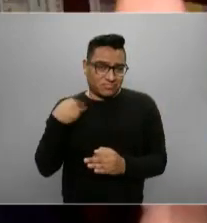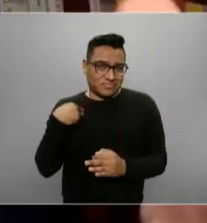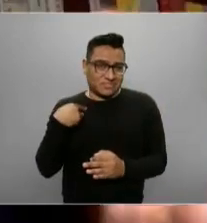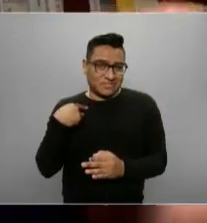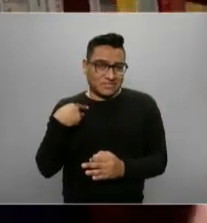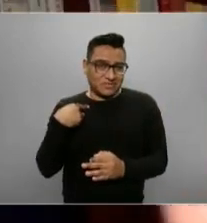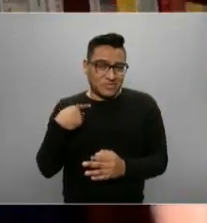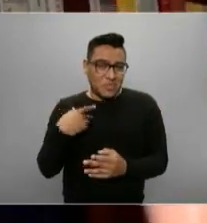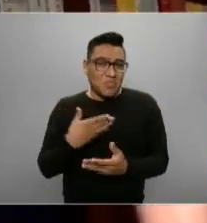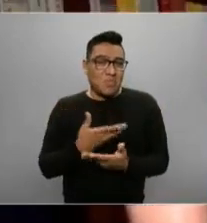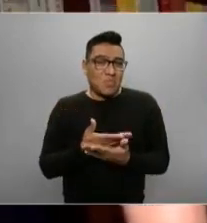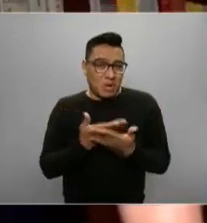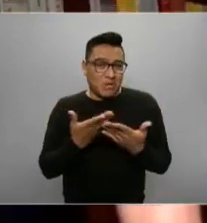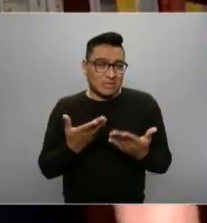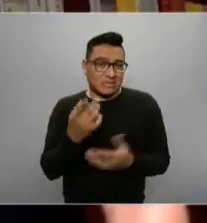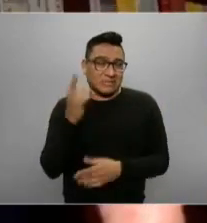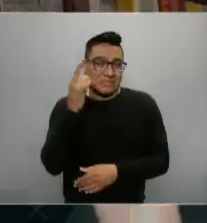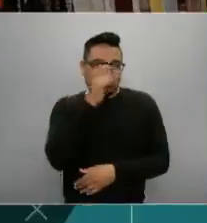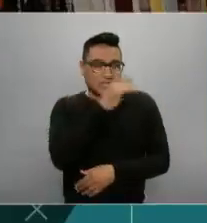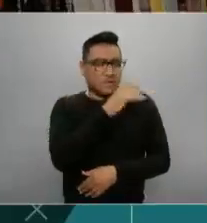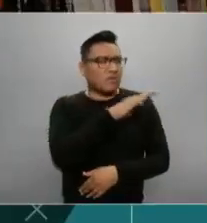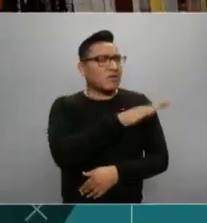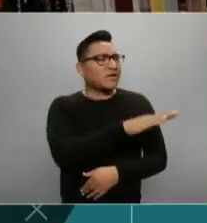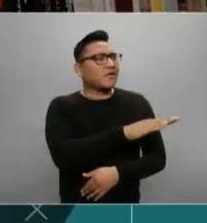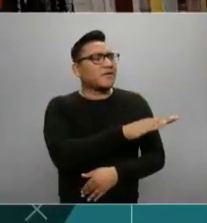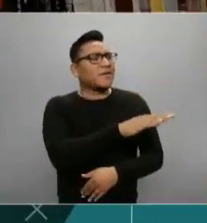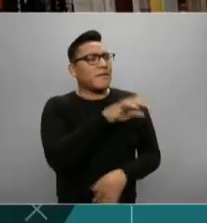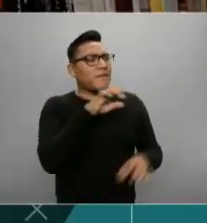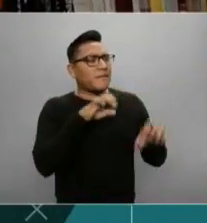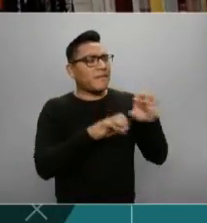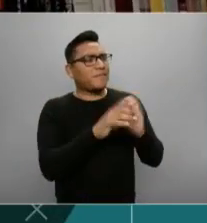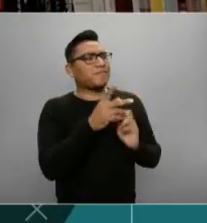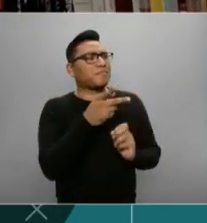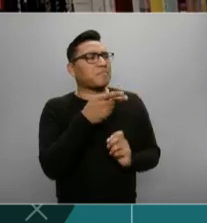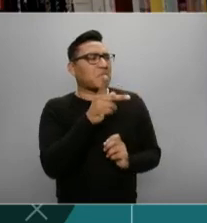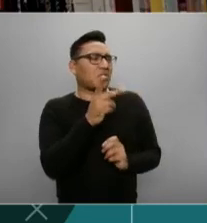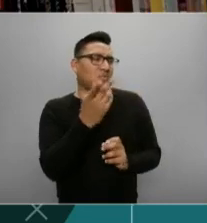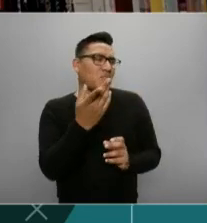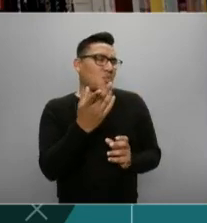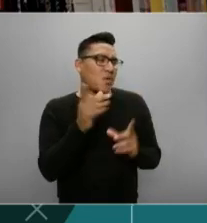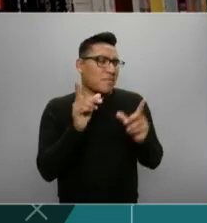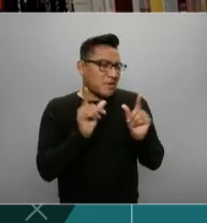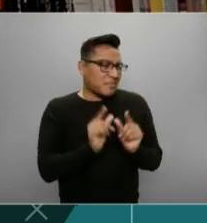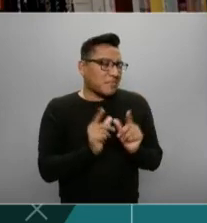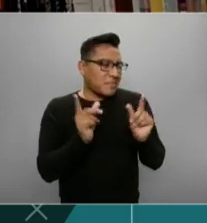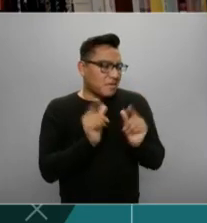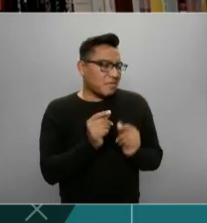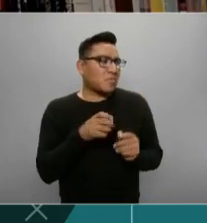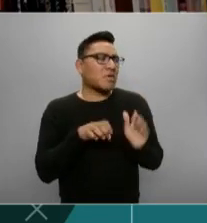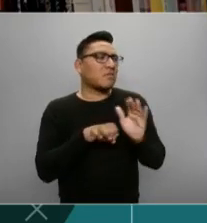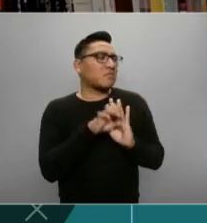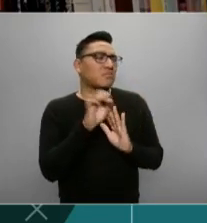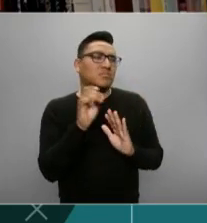embajador, y ya en términos prácticos, ¿cuáles serían si esta resolución se aprobara?